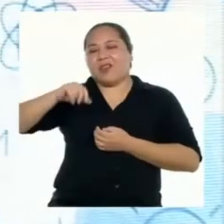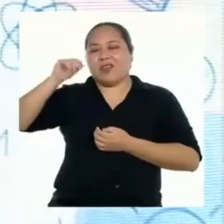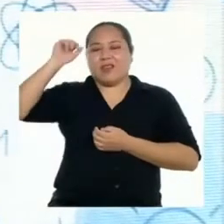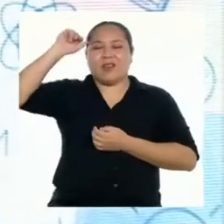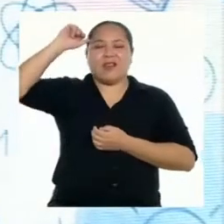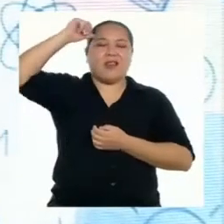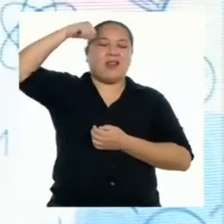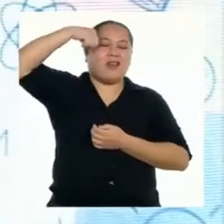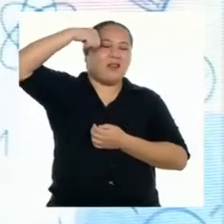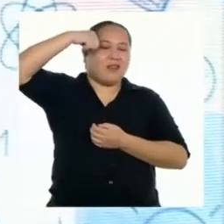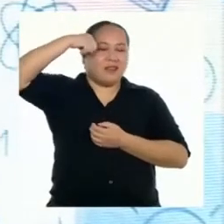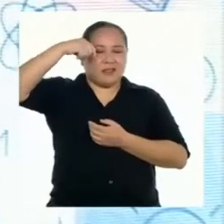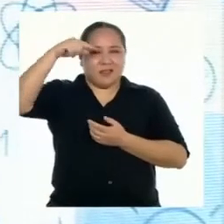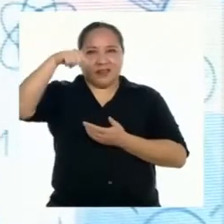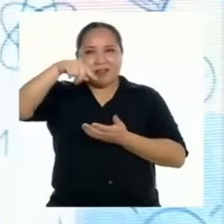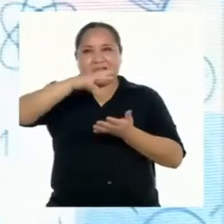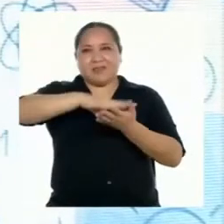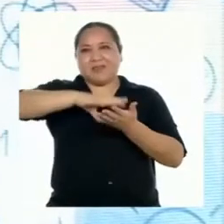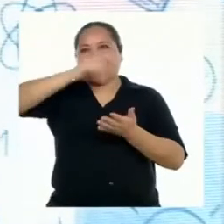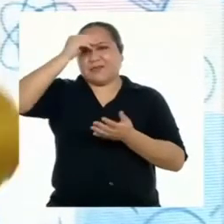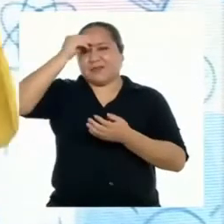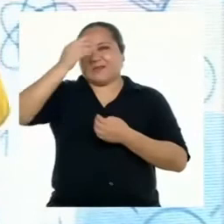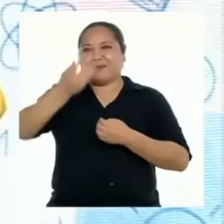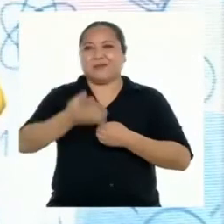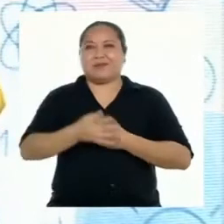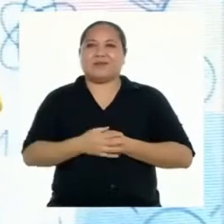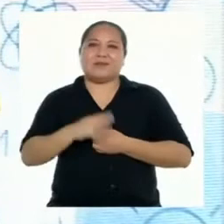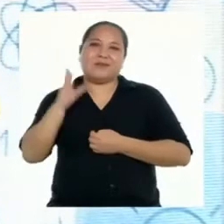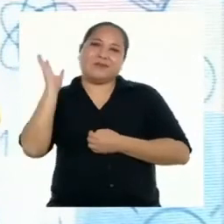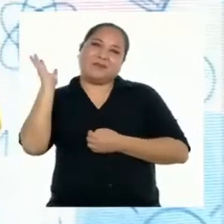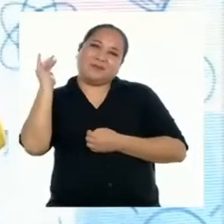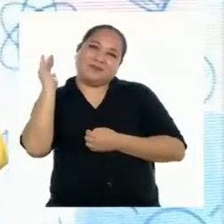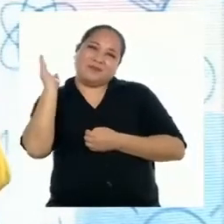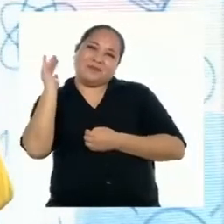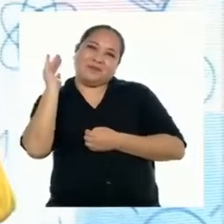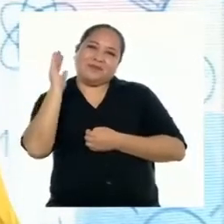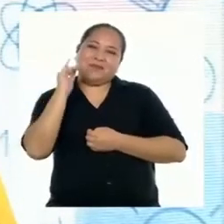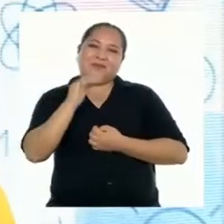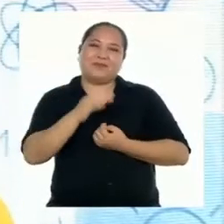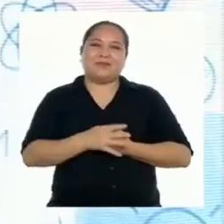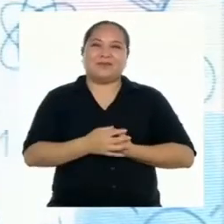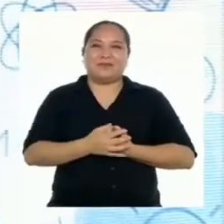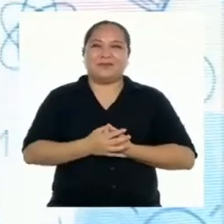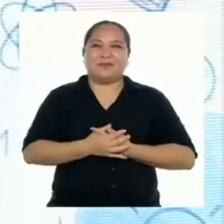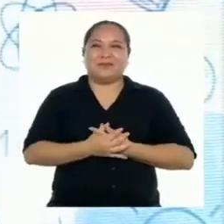Recordando lo Aprendido. Adiós. ¡Aplausos!